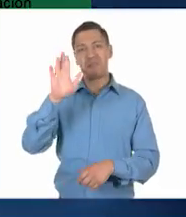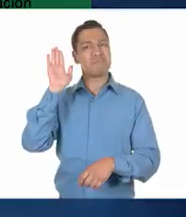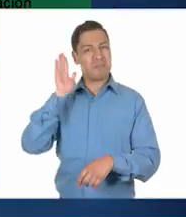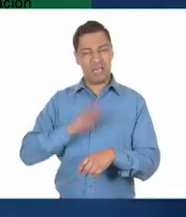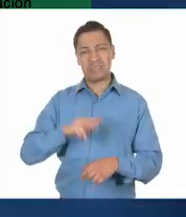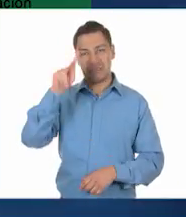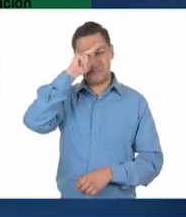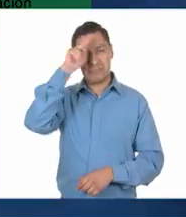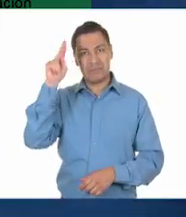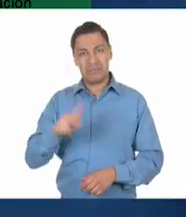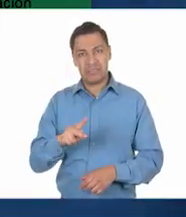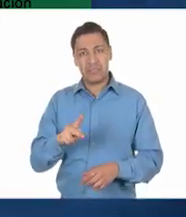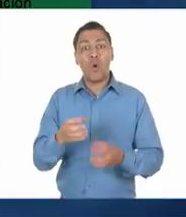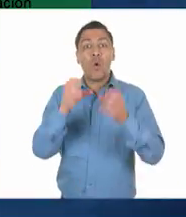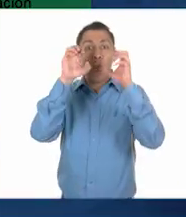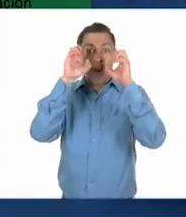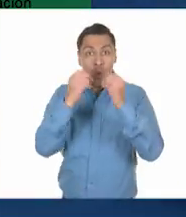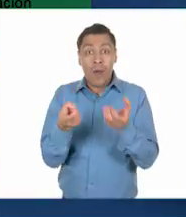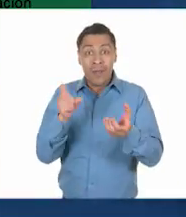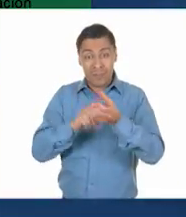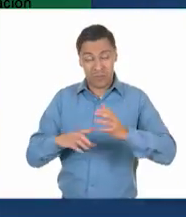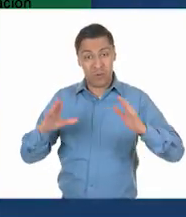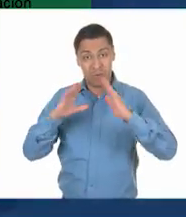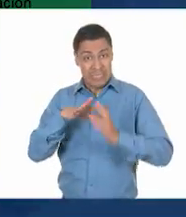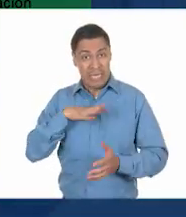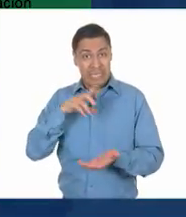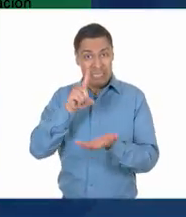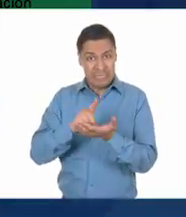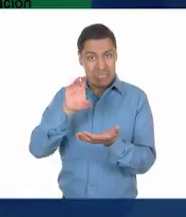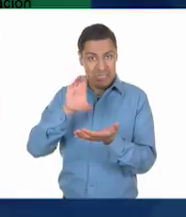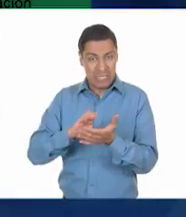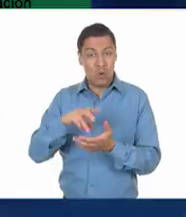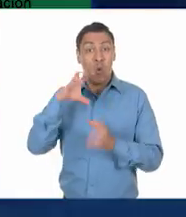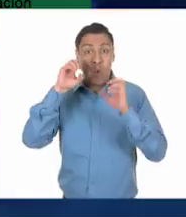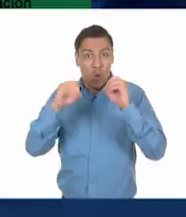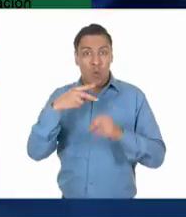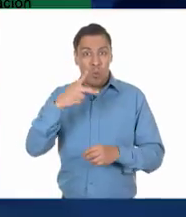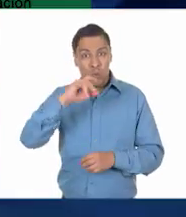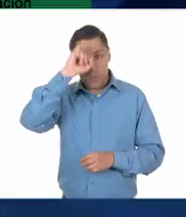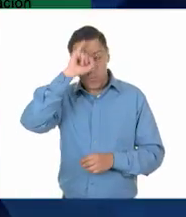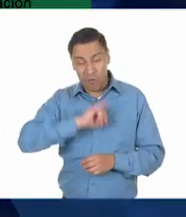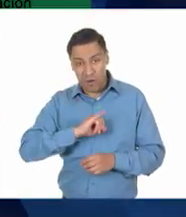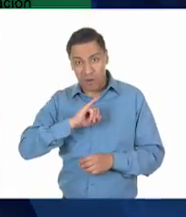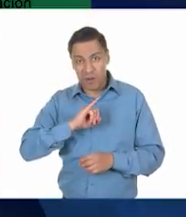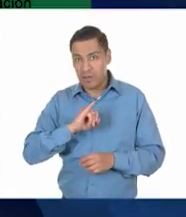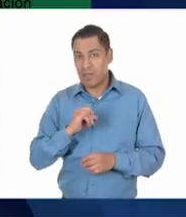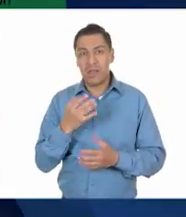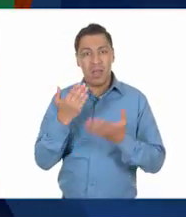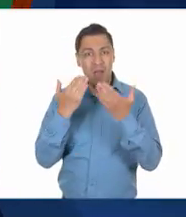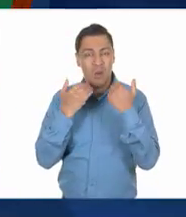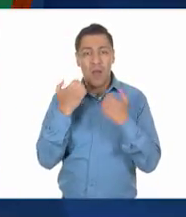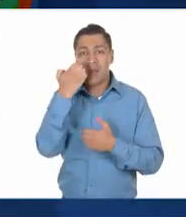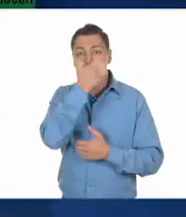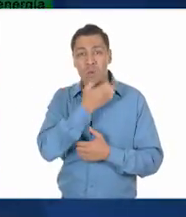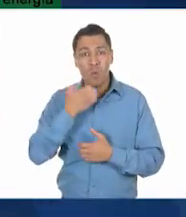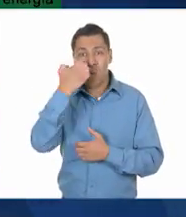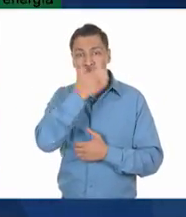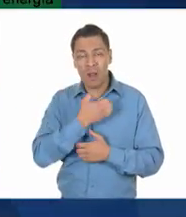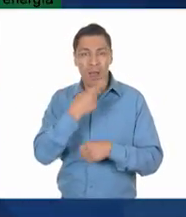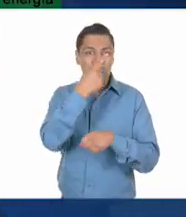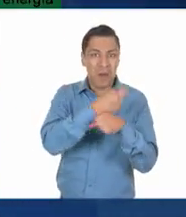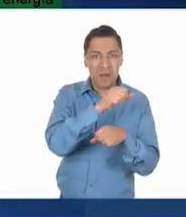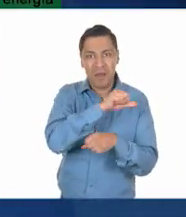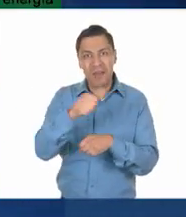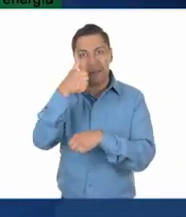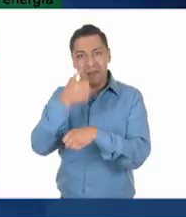hay integrantes con discapacidad o que aquellos cuyo jefe o jefa de hogar posee baja escolaridad. El mayor problema es